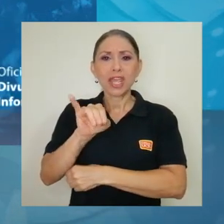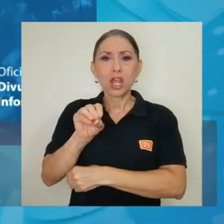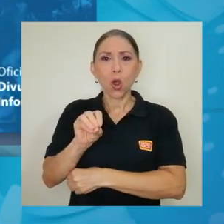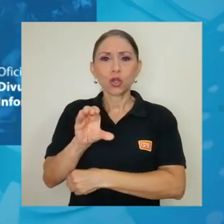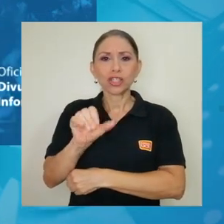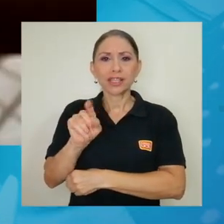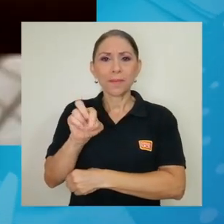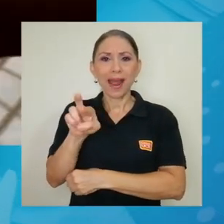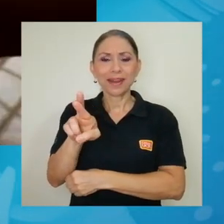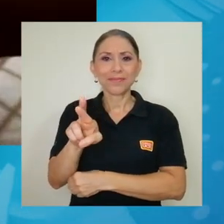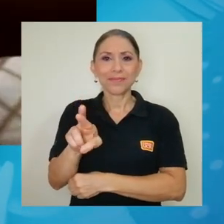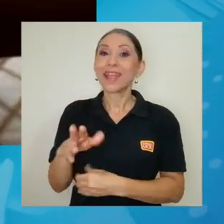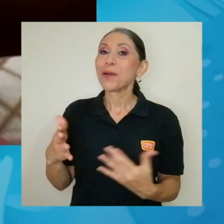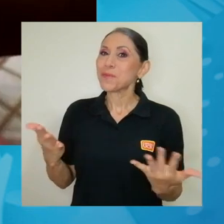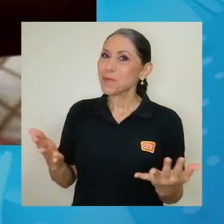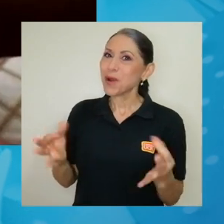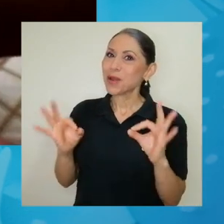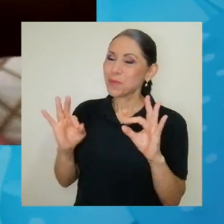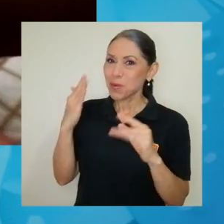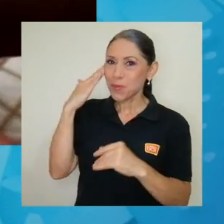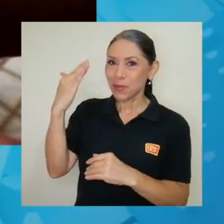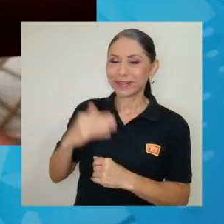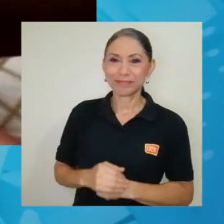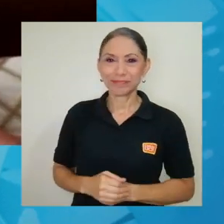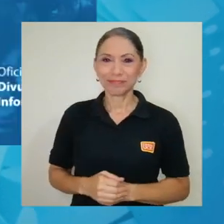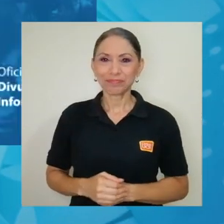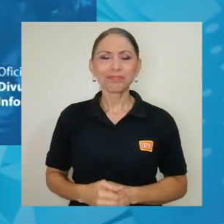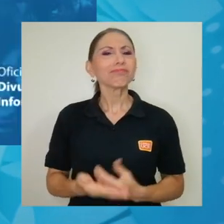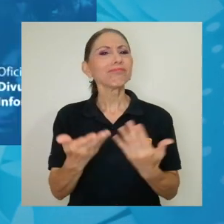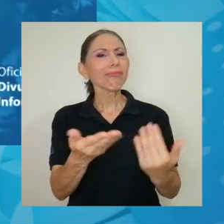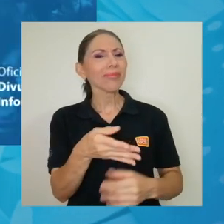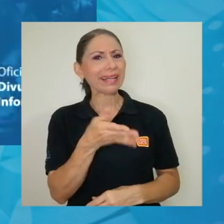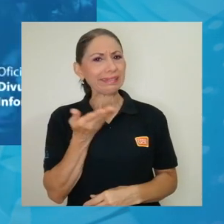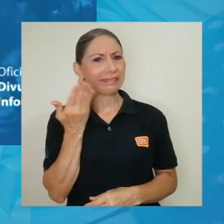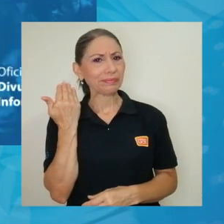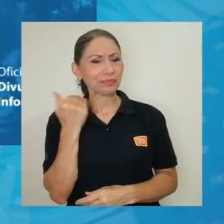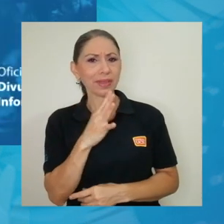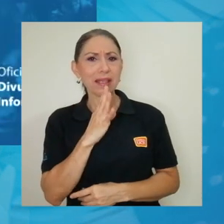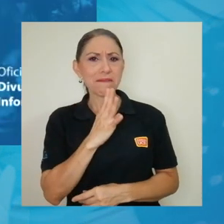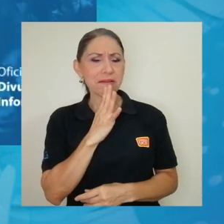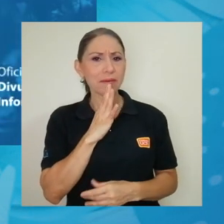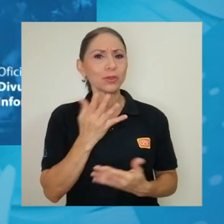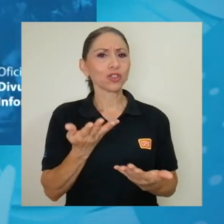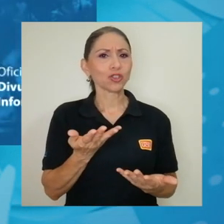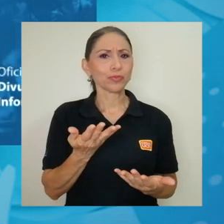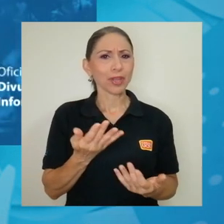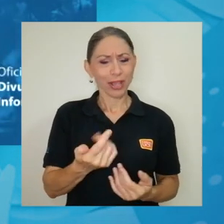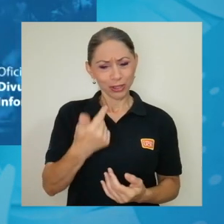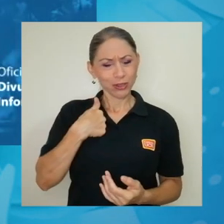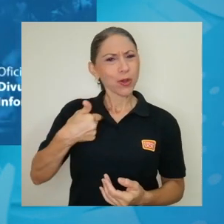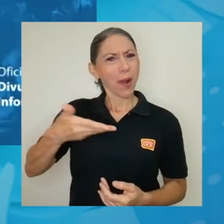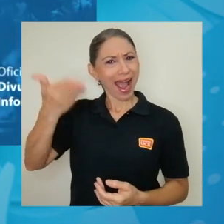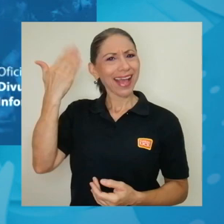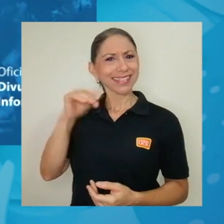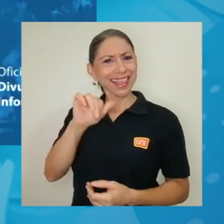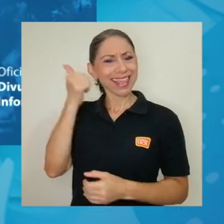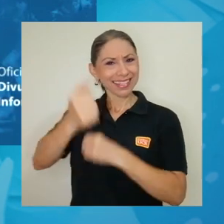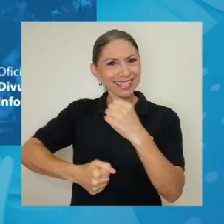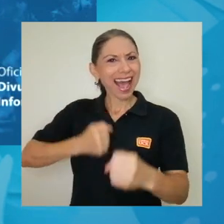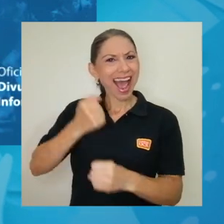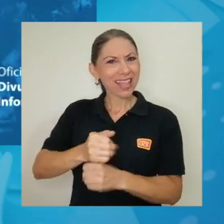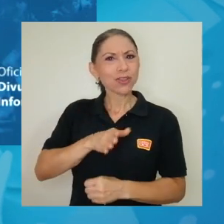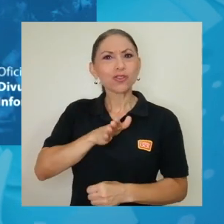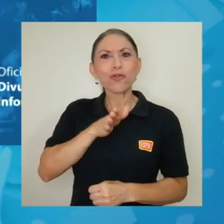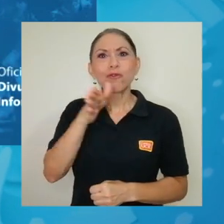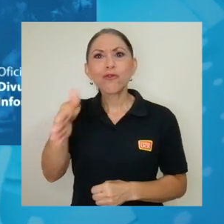Bueno, muy buenas. Don Omar, hablábamos hace un ratito, yo estuve en los inicios hace 10 años